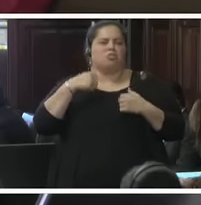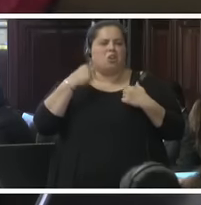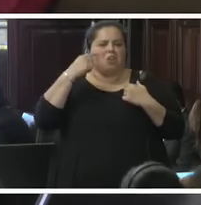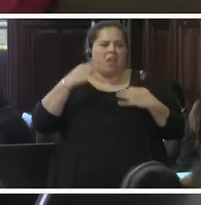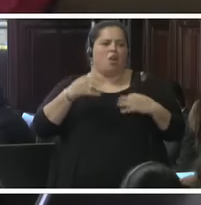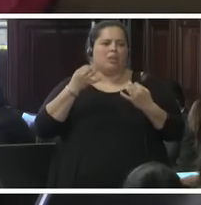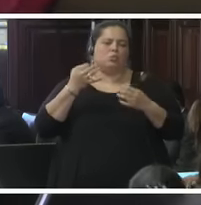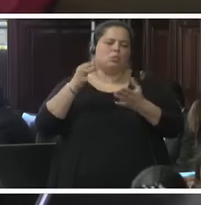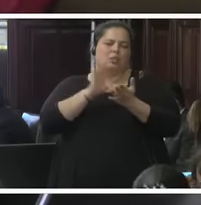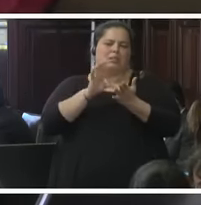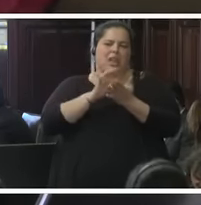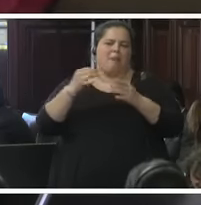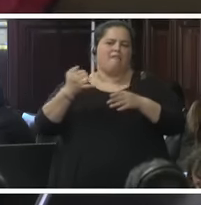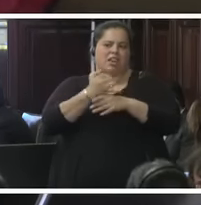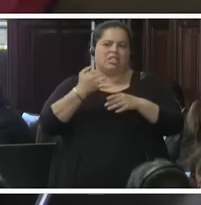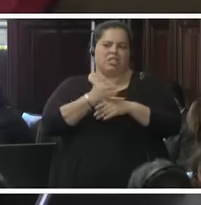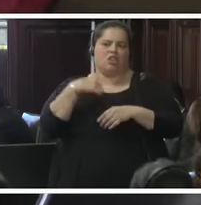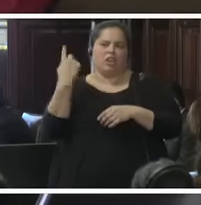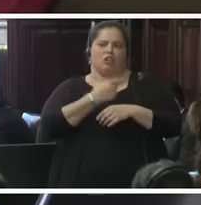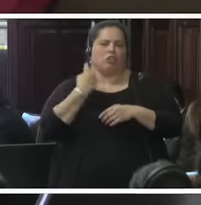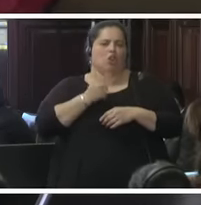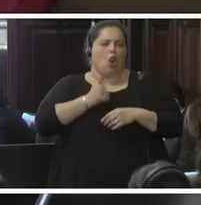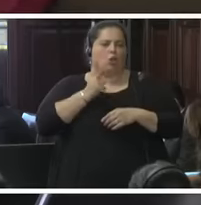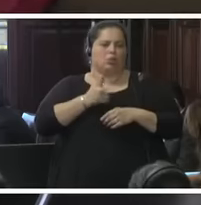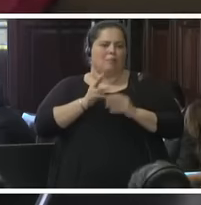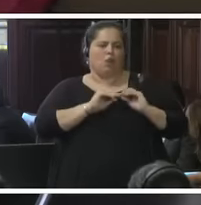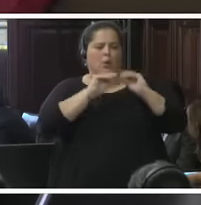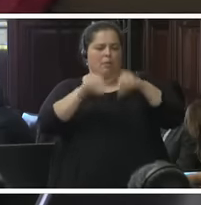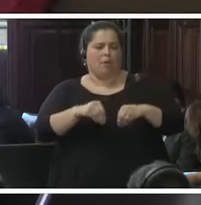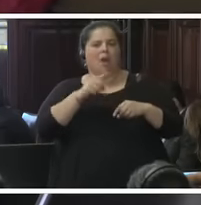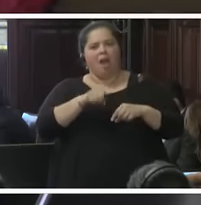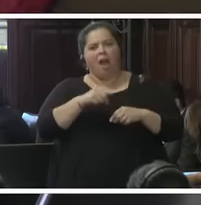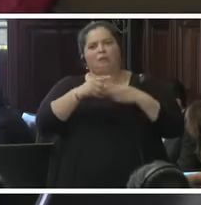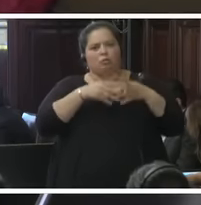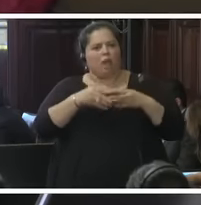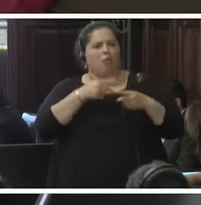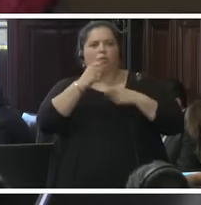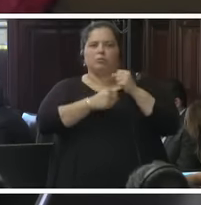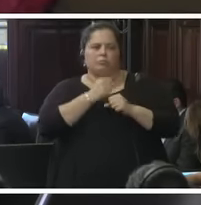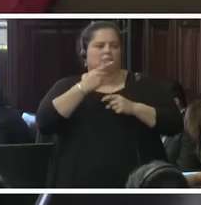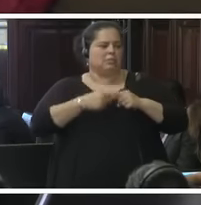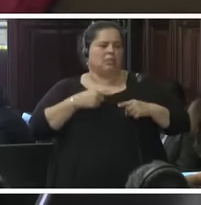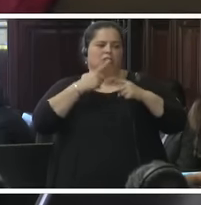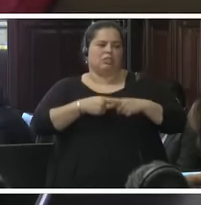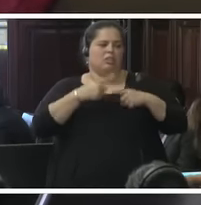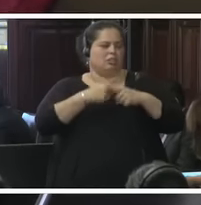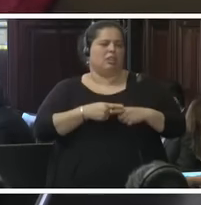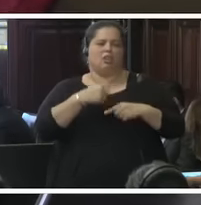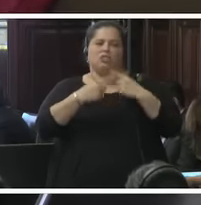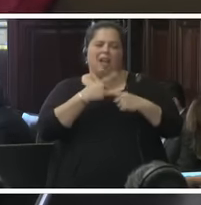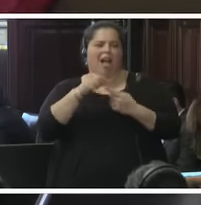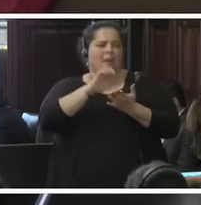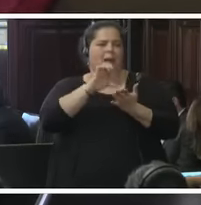instalamos nosotros los humanos y no ha funcionado por siglos y siglos, y cada país lo ha utilizado. Y